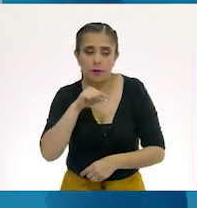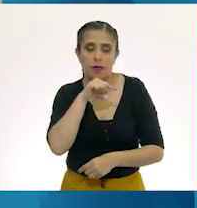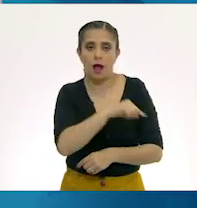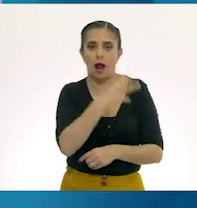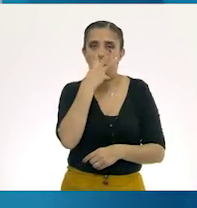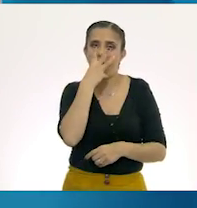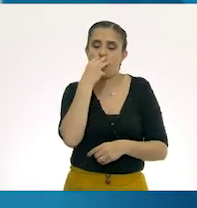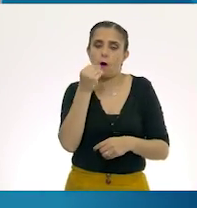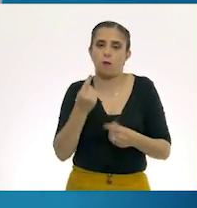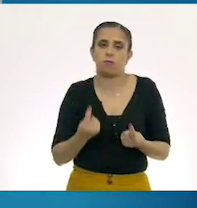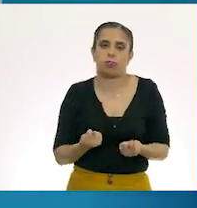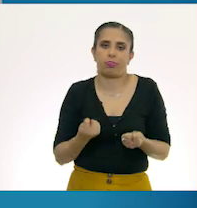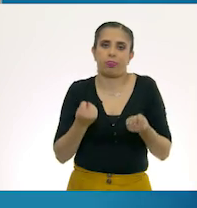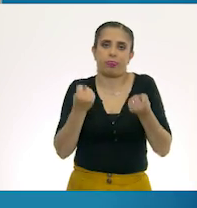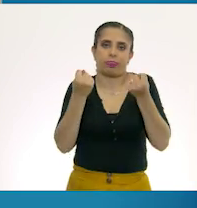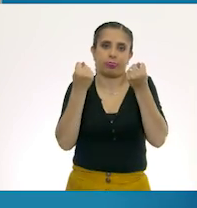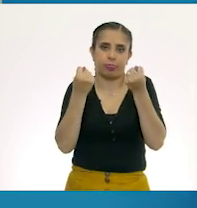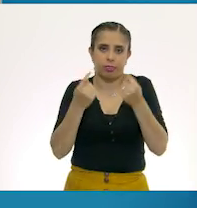carnatis.